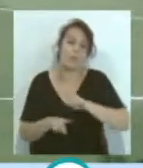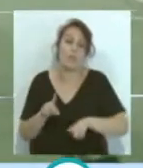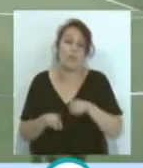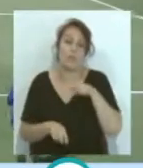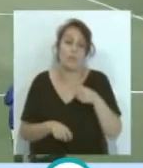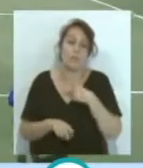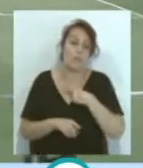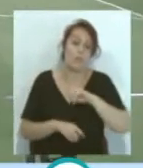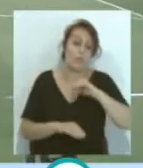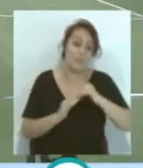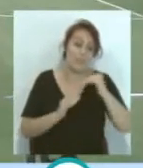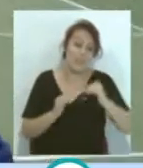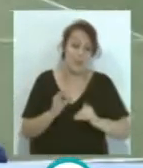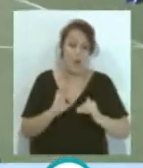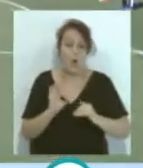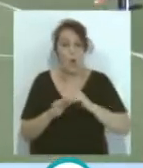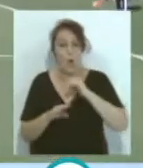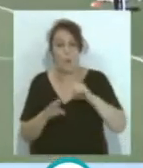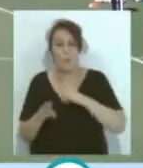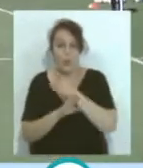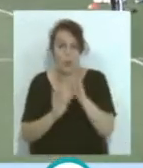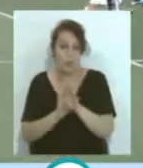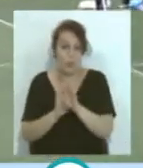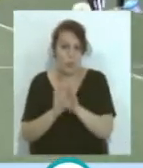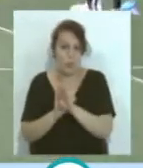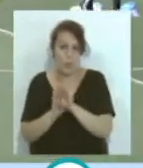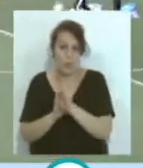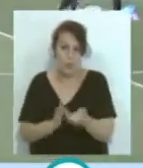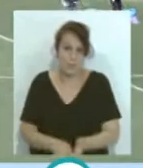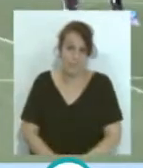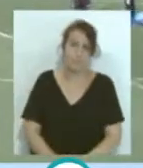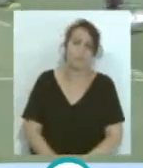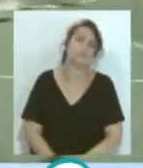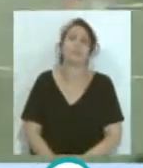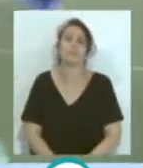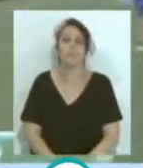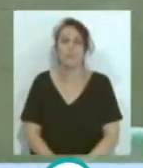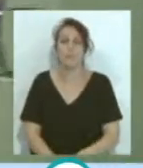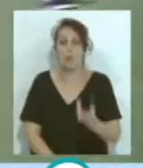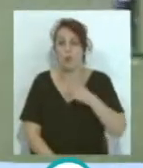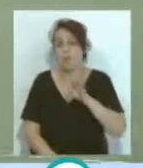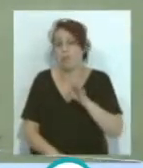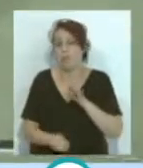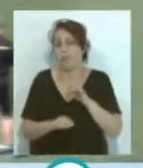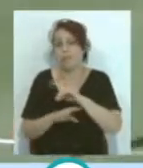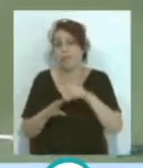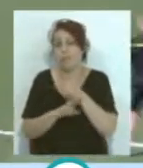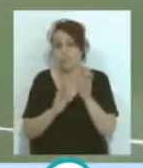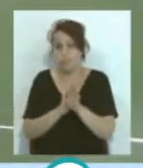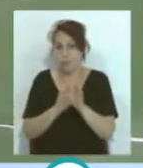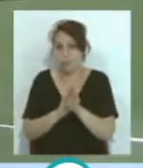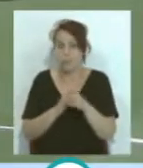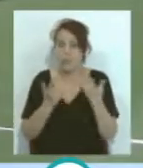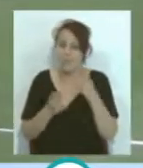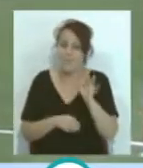en un plan o en otro... ...en descender y tener que luchar otra vez por pelear... ...por estar en Primera o por mantener la categoría... ...y es cierto que hay